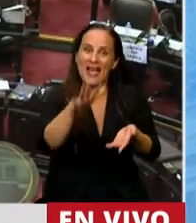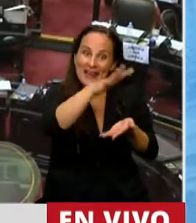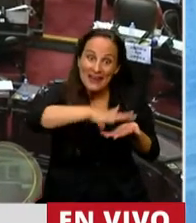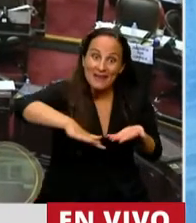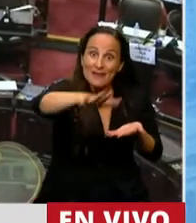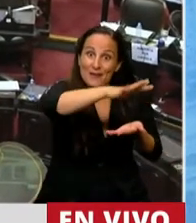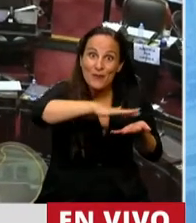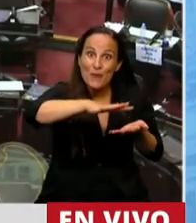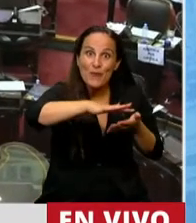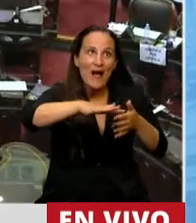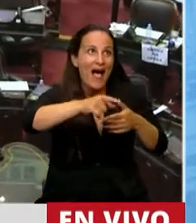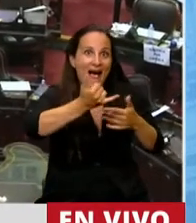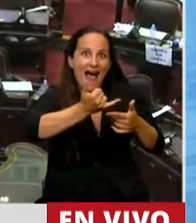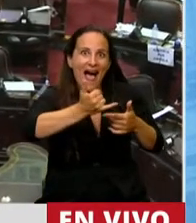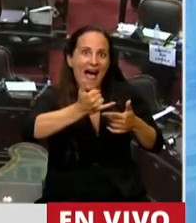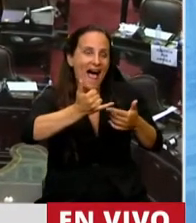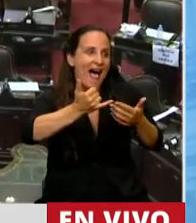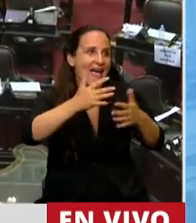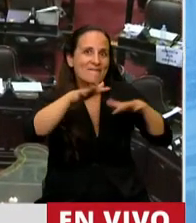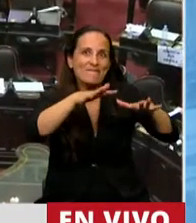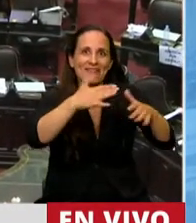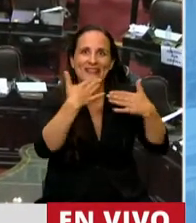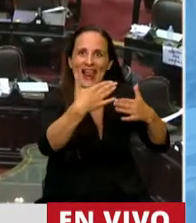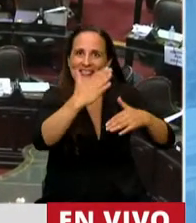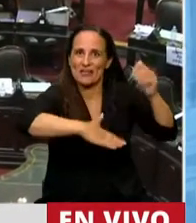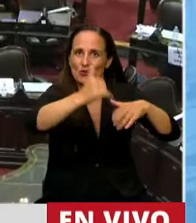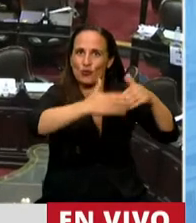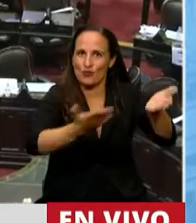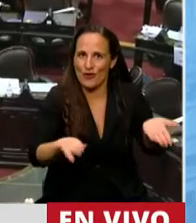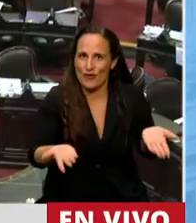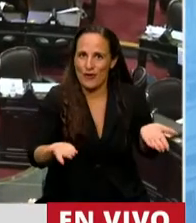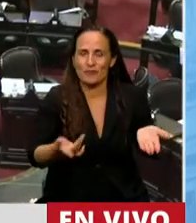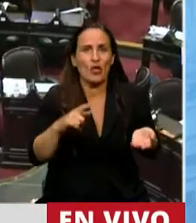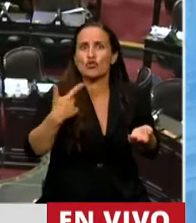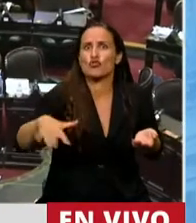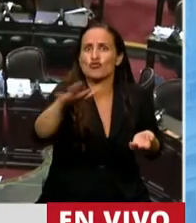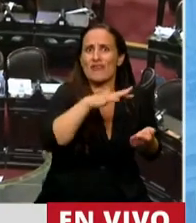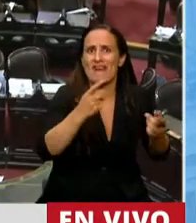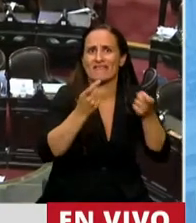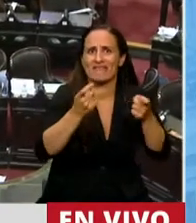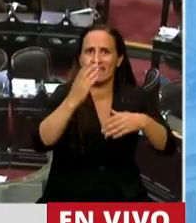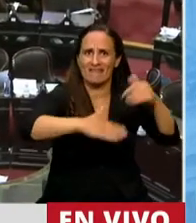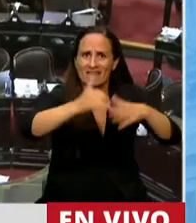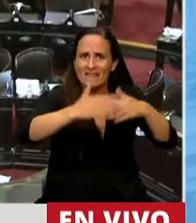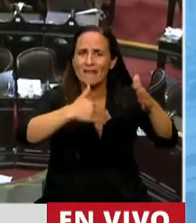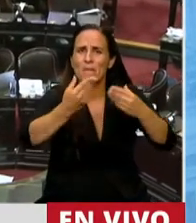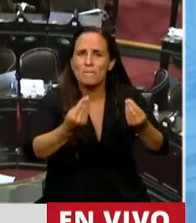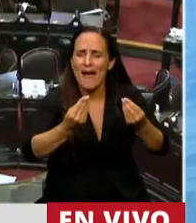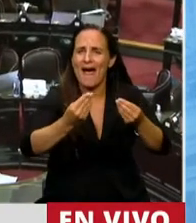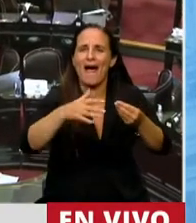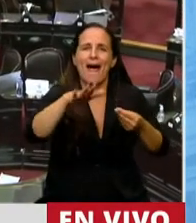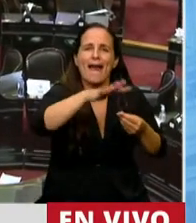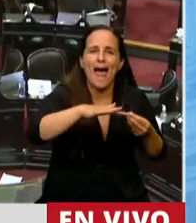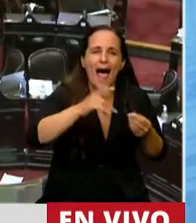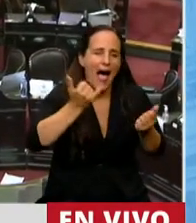espacio no tiene funcionalidad natural. Y la construcción es fundamental en cualquier sociedad para ganar funcionalidad espacial, ya sea